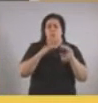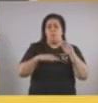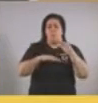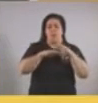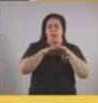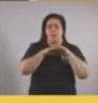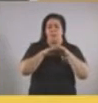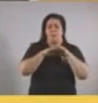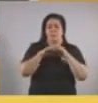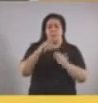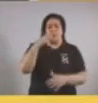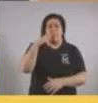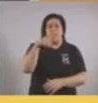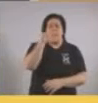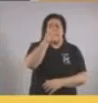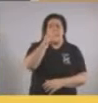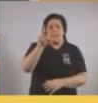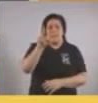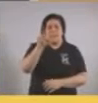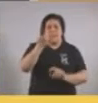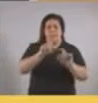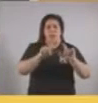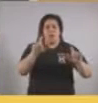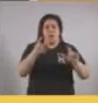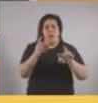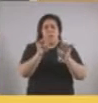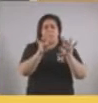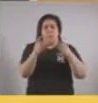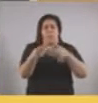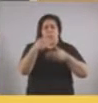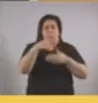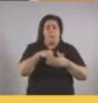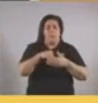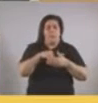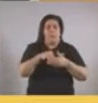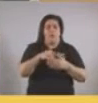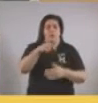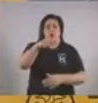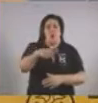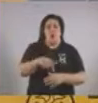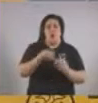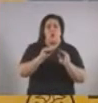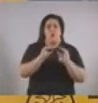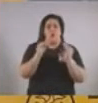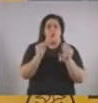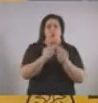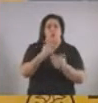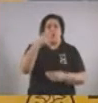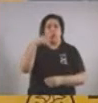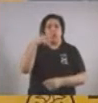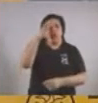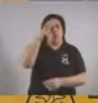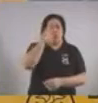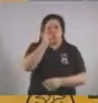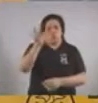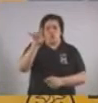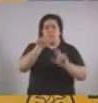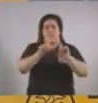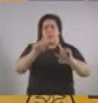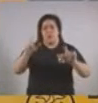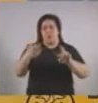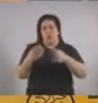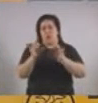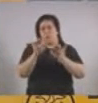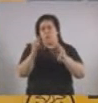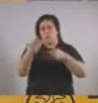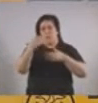3.300 casos el 22 de abril. Hoy estamos en un promedio de 2.800. Desde hace 12